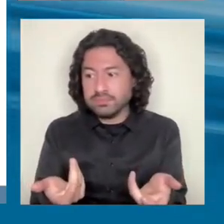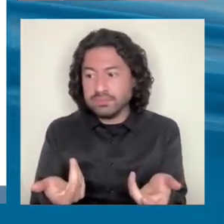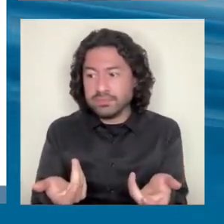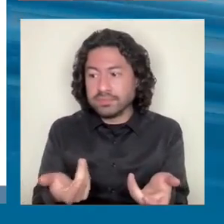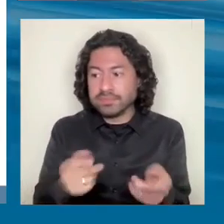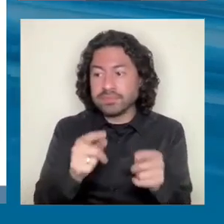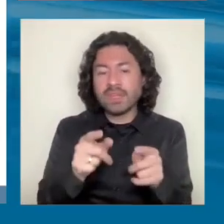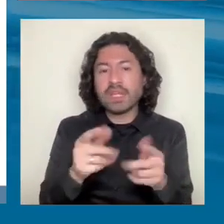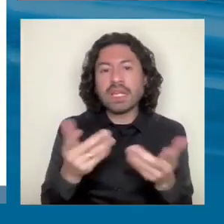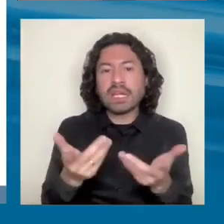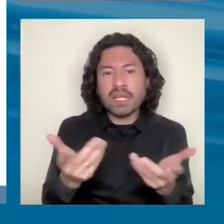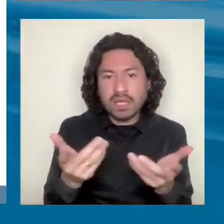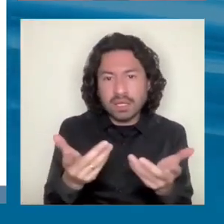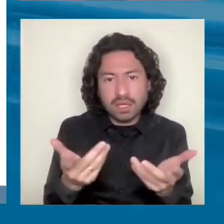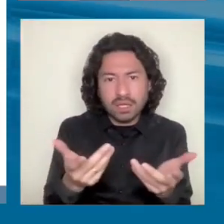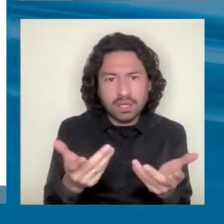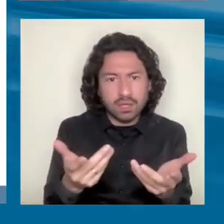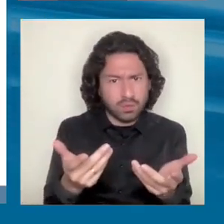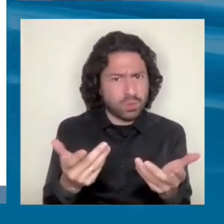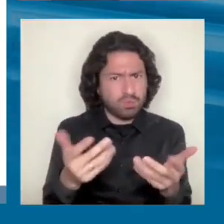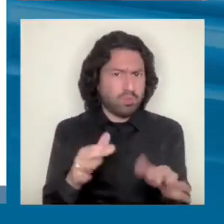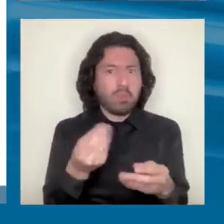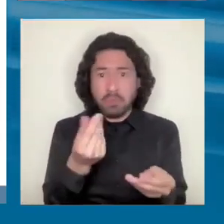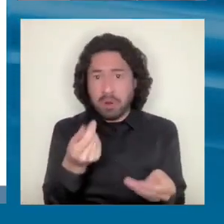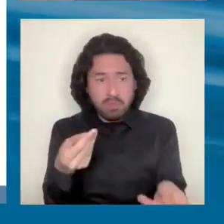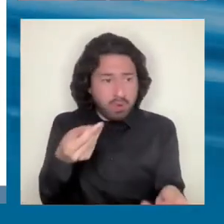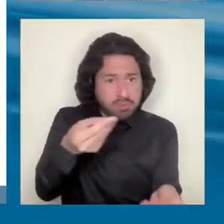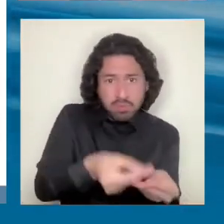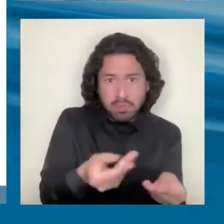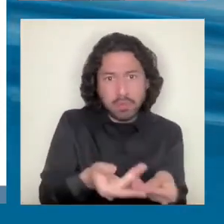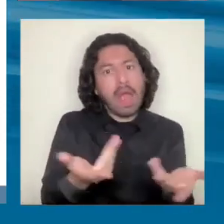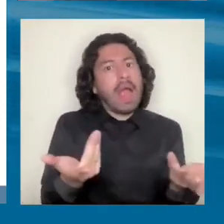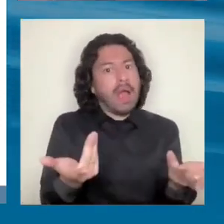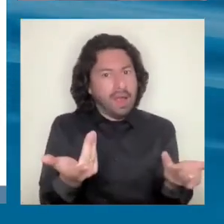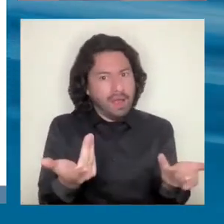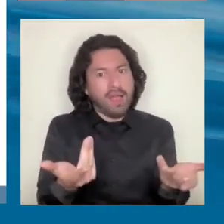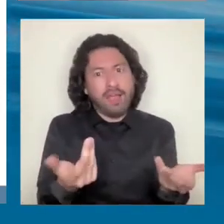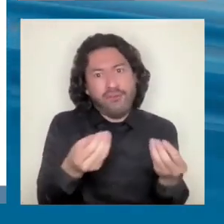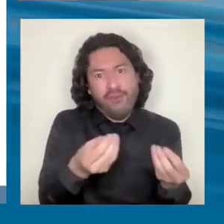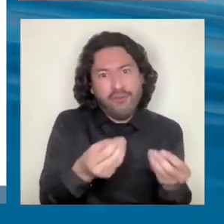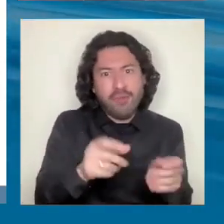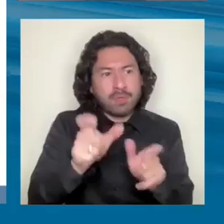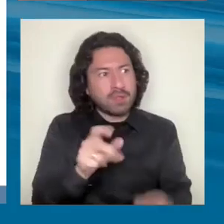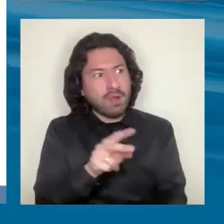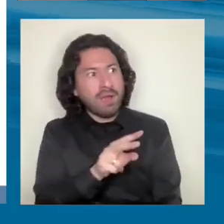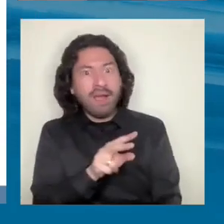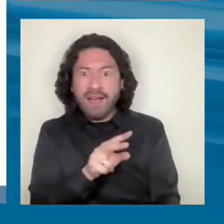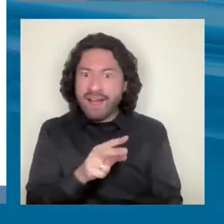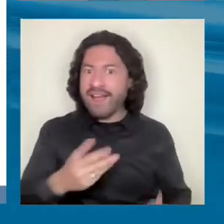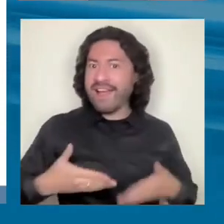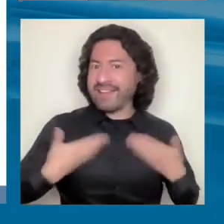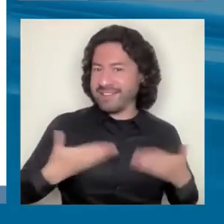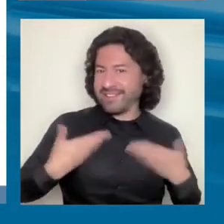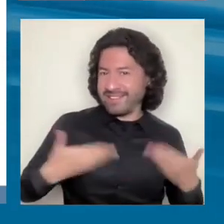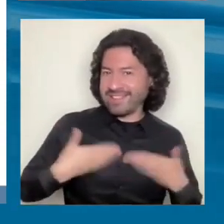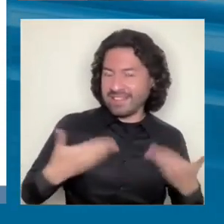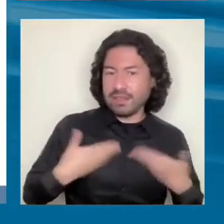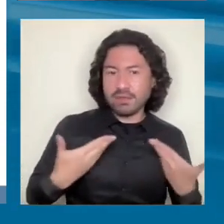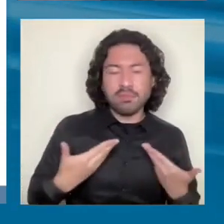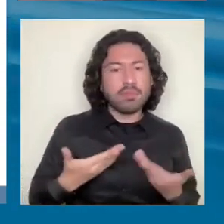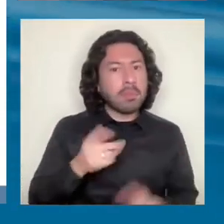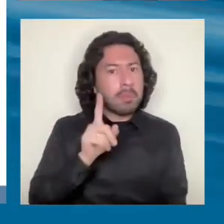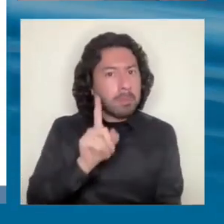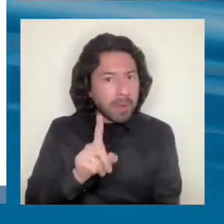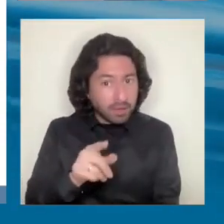decir, o cualquier cantidad, pues va a mover las agujas. Hay incentivos, la gente responde a incentivos. El tema es si usted tiene los